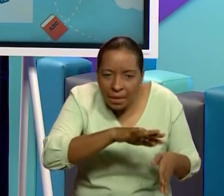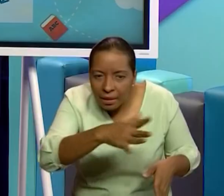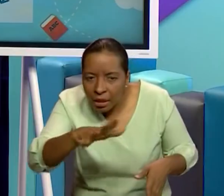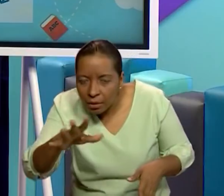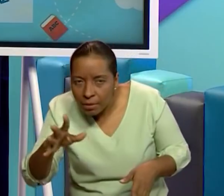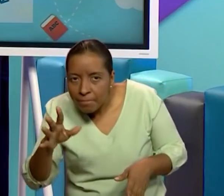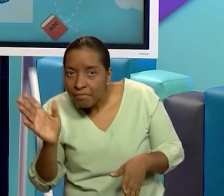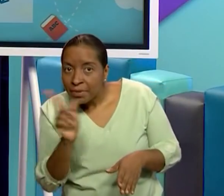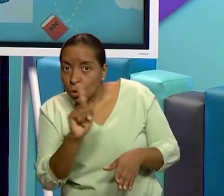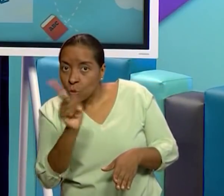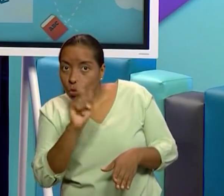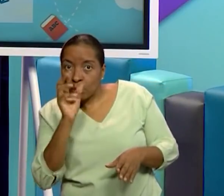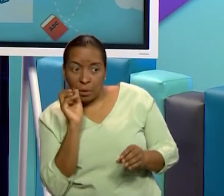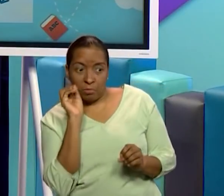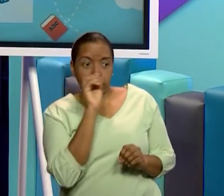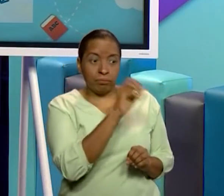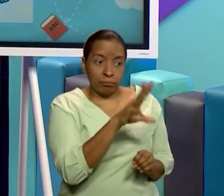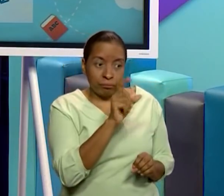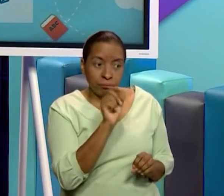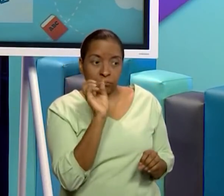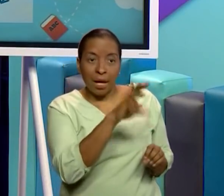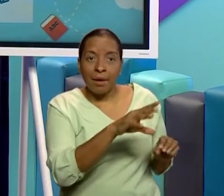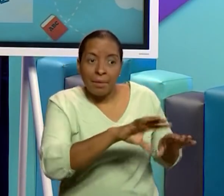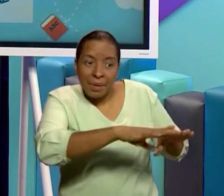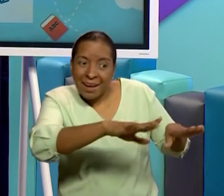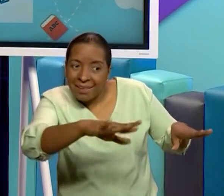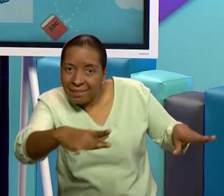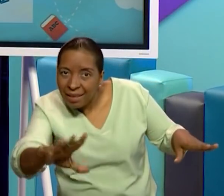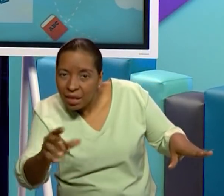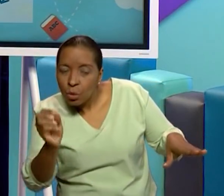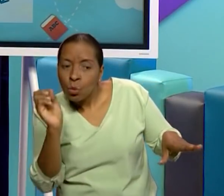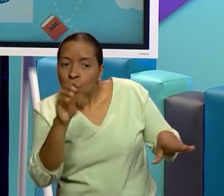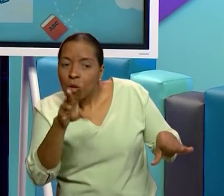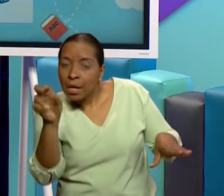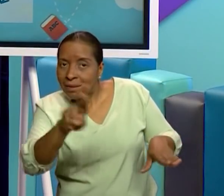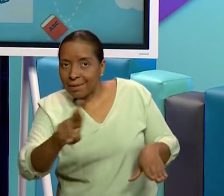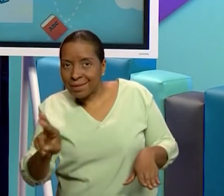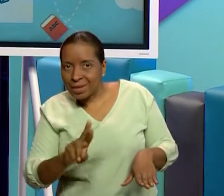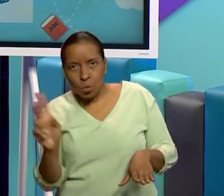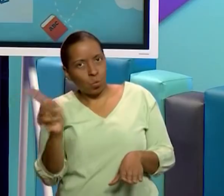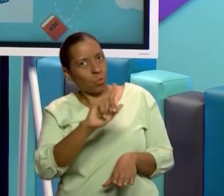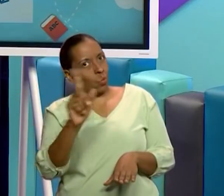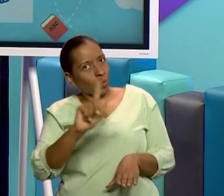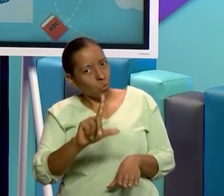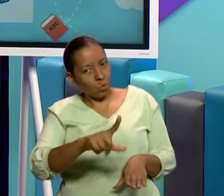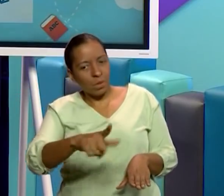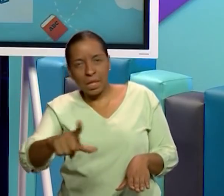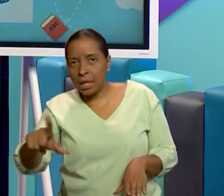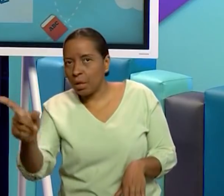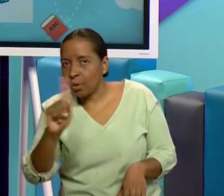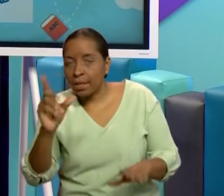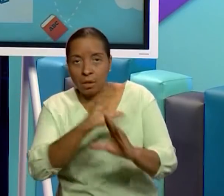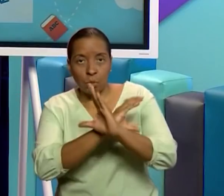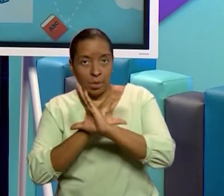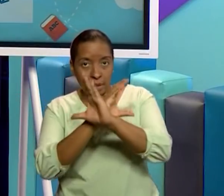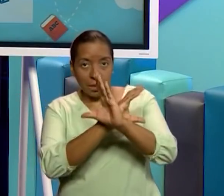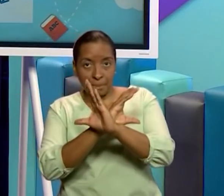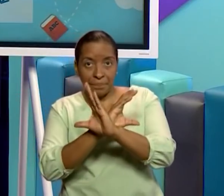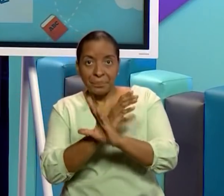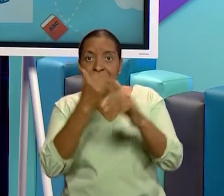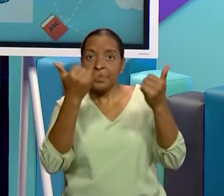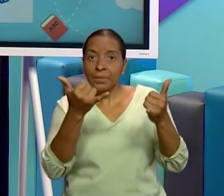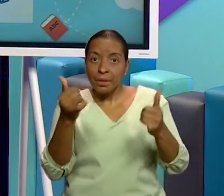la contaminen. Qué importante y qué interesante, ¿verdad, mi querida estudiante? Muy bien. Ahora te toca a ti.